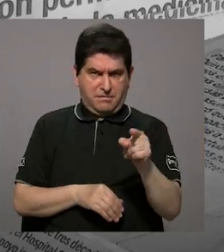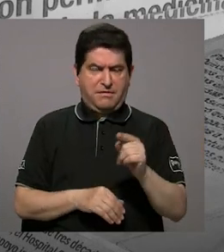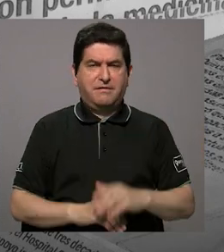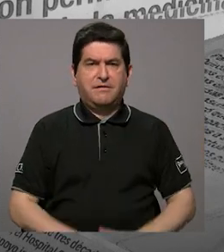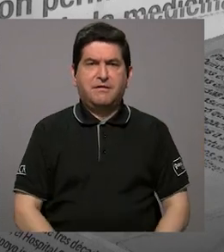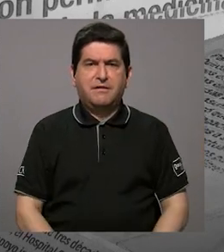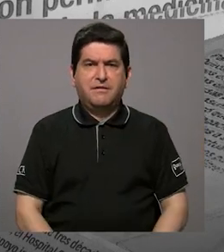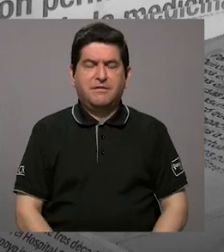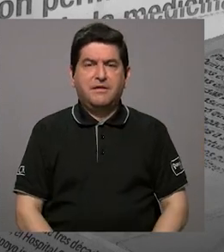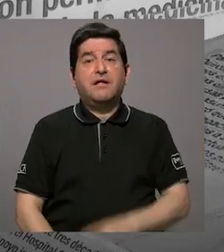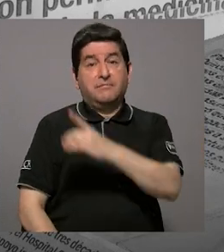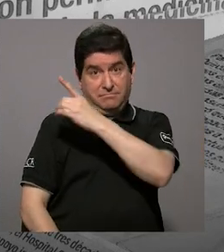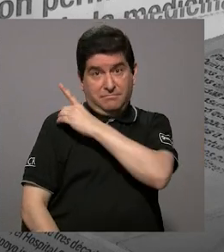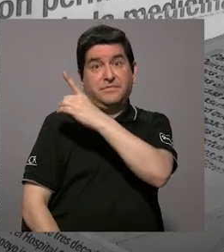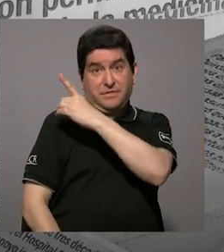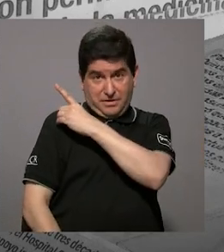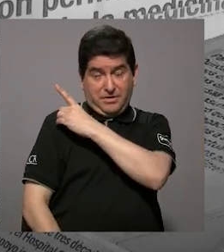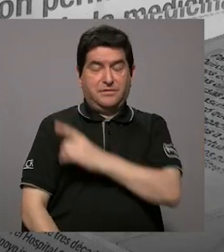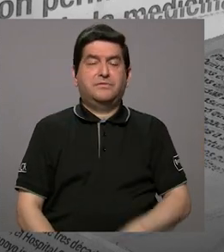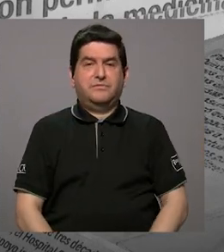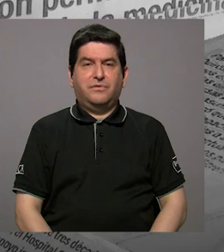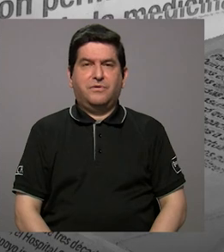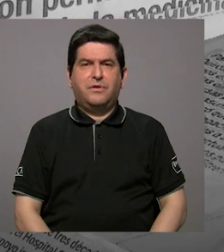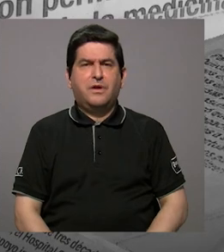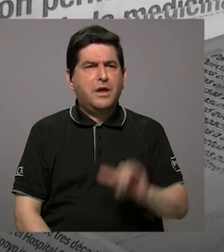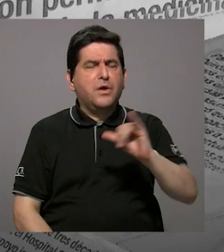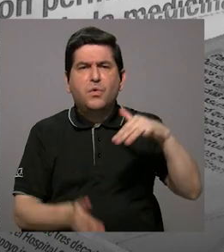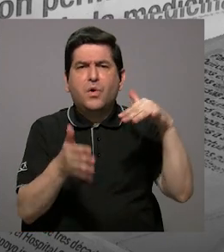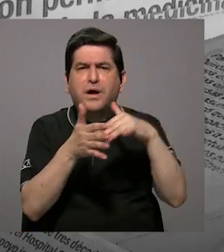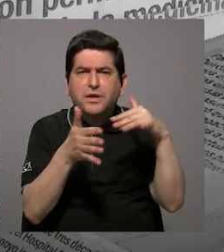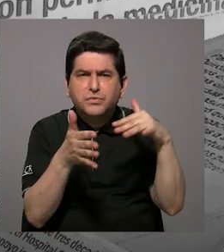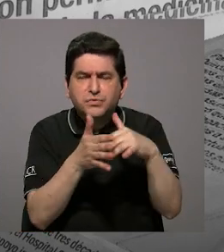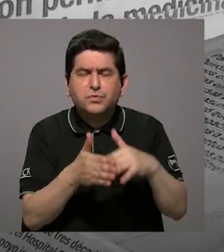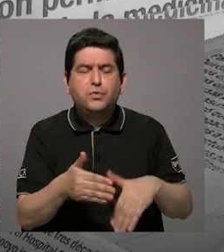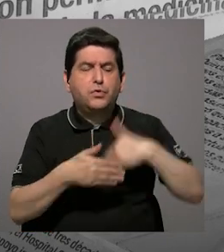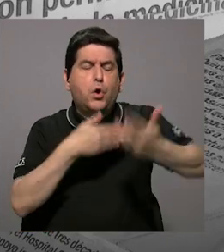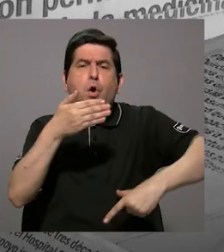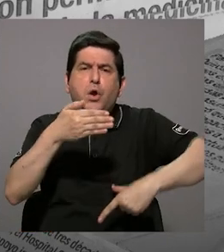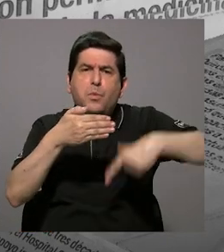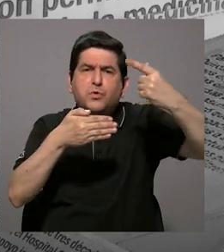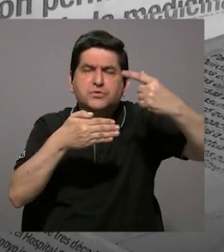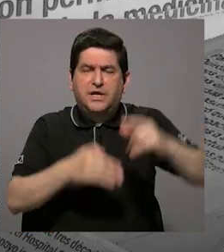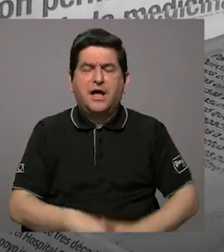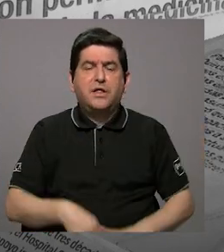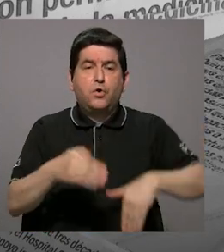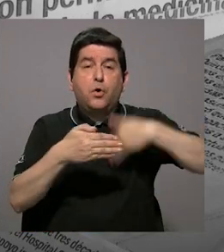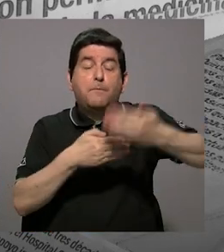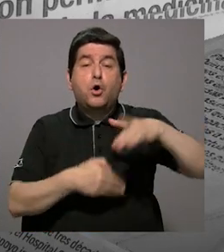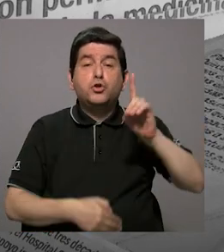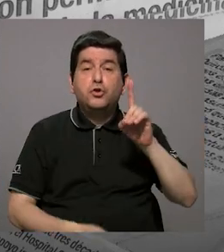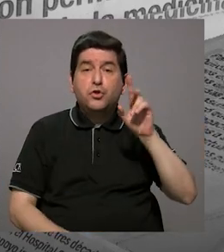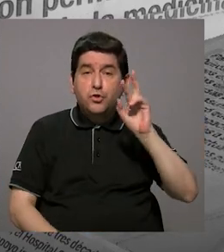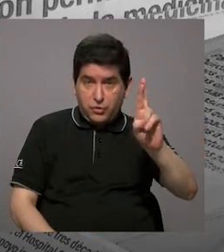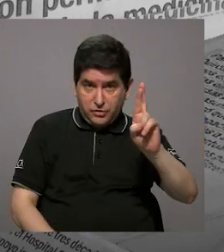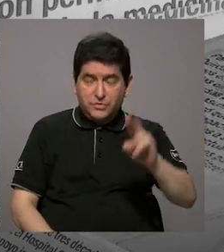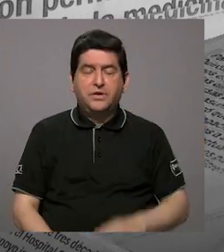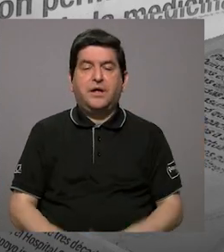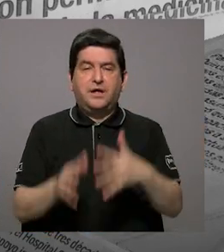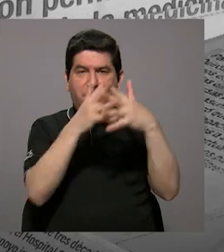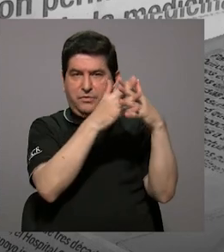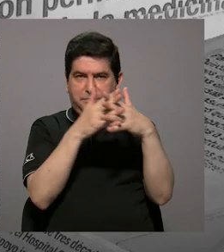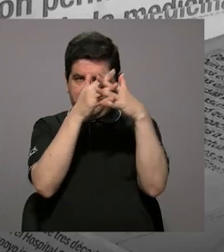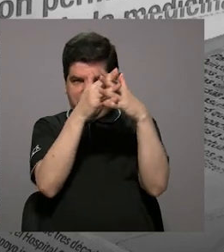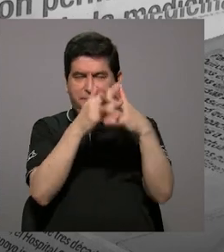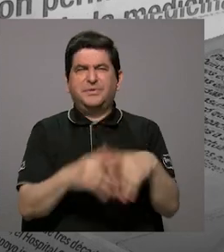ser el director, estudió, hizo posgrados y posdoctorados en